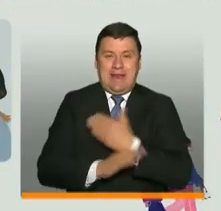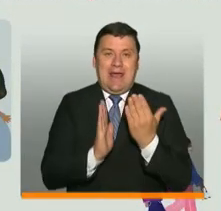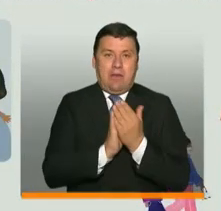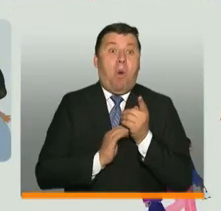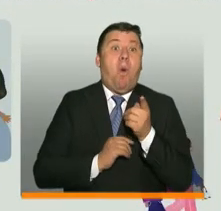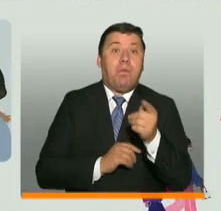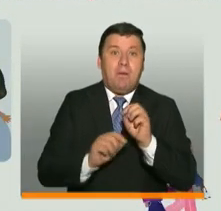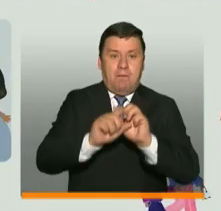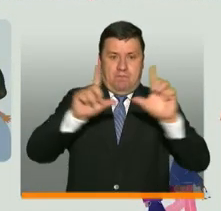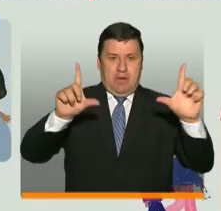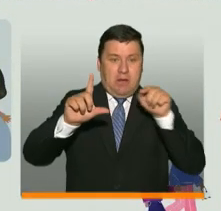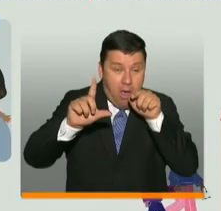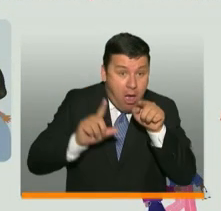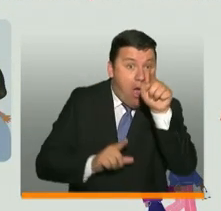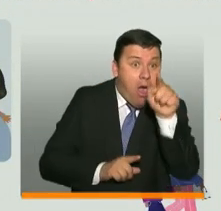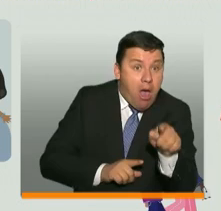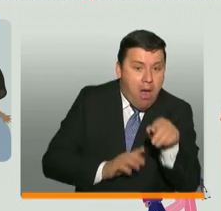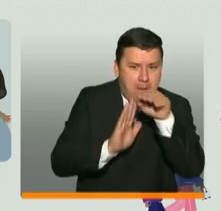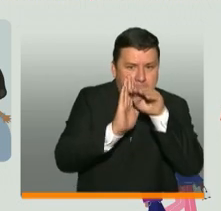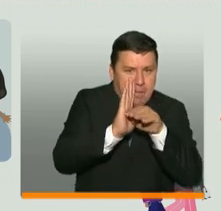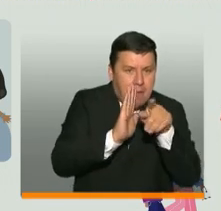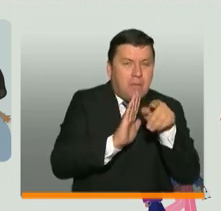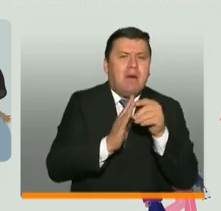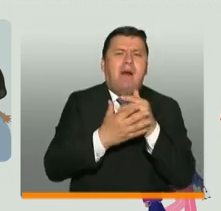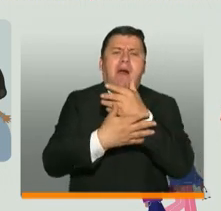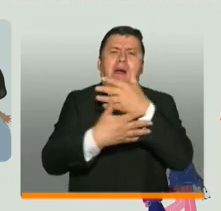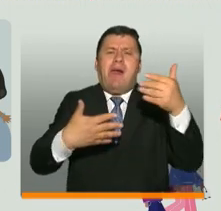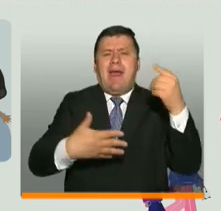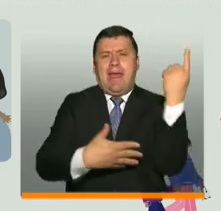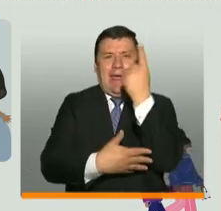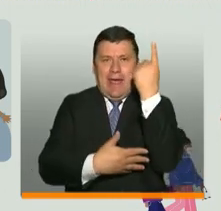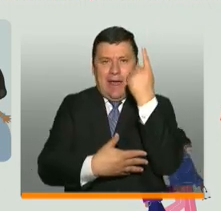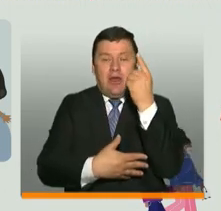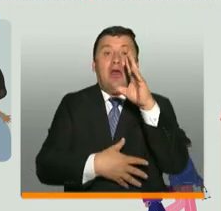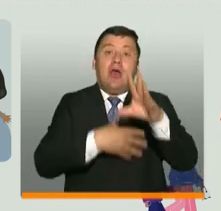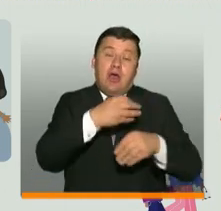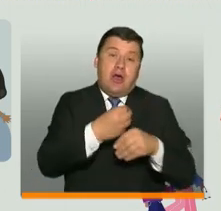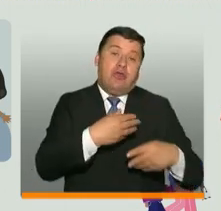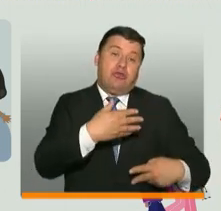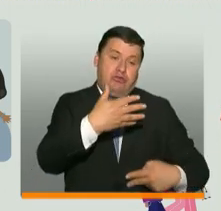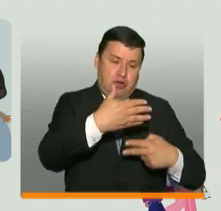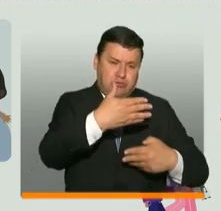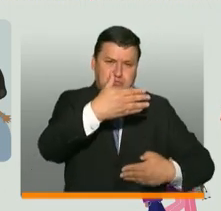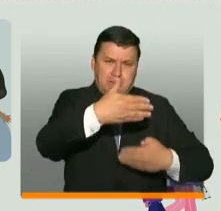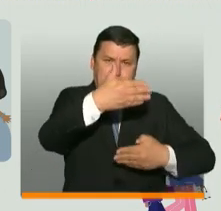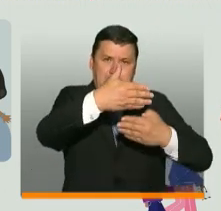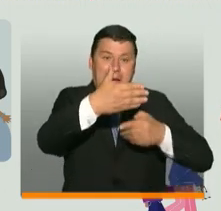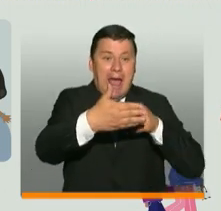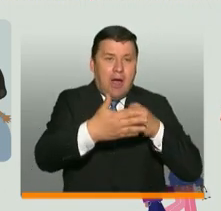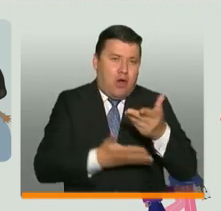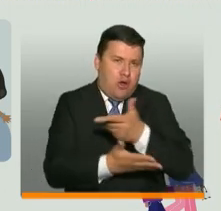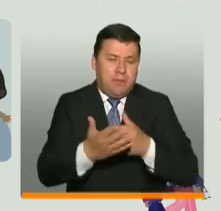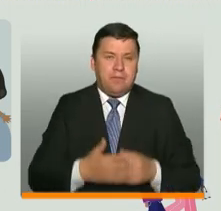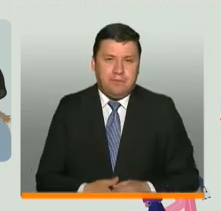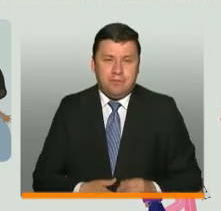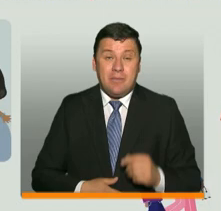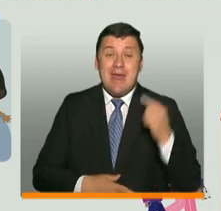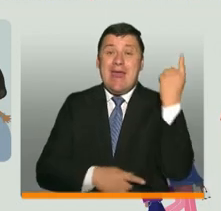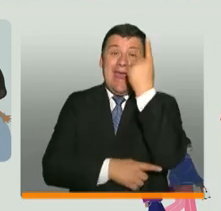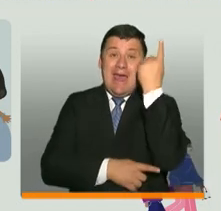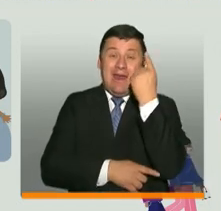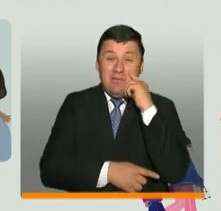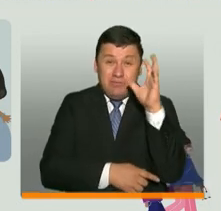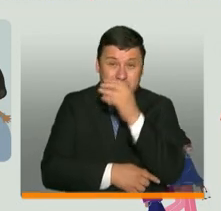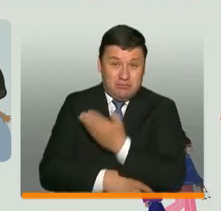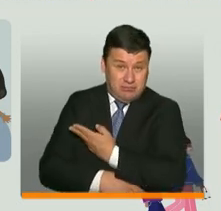Educación hay un primer destacado y allí encuentran un texto general y 12 anexos que voy a pasar rápidamente a compartir. En el texto general, si